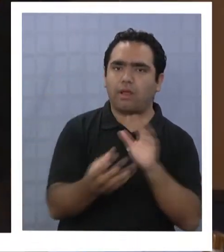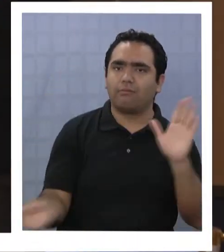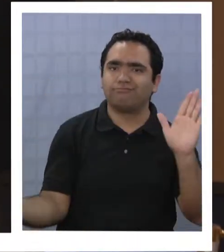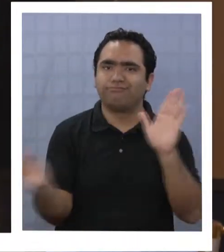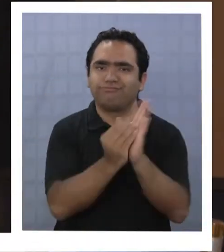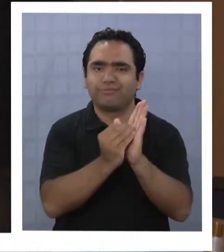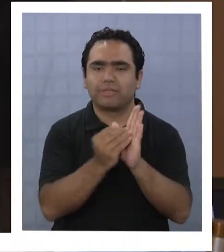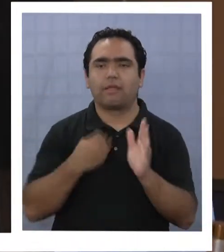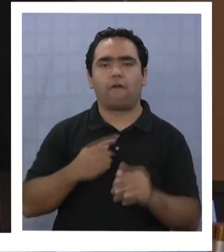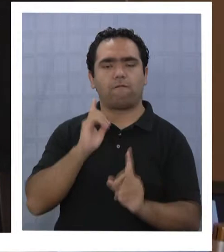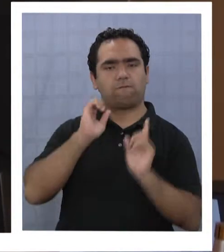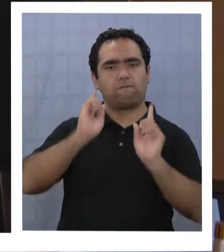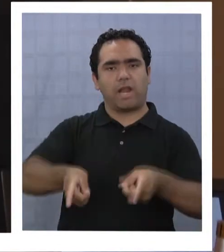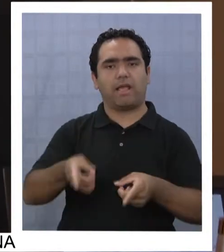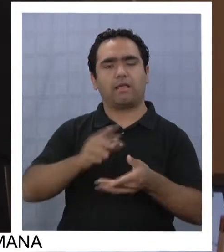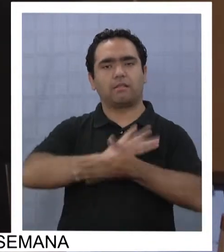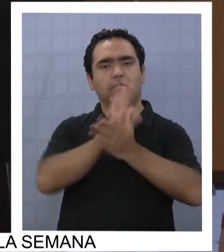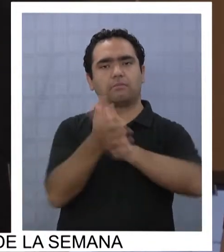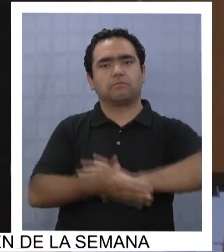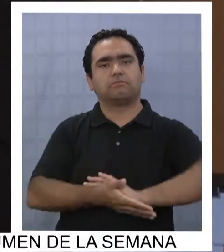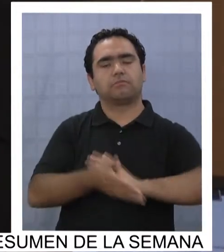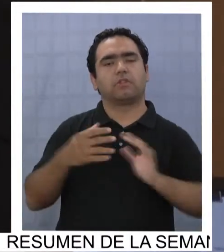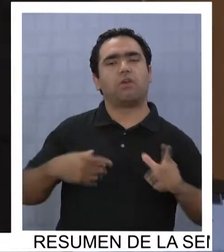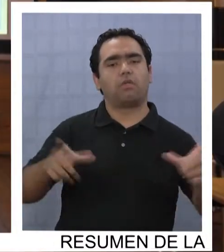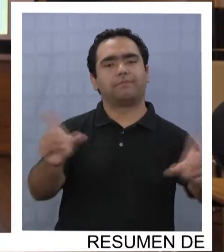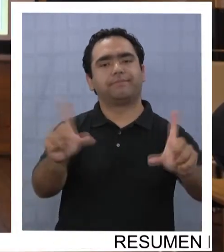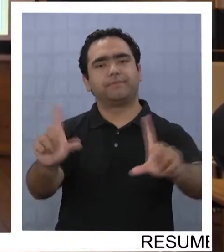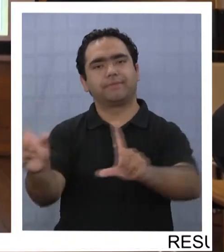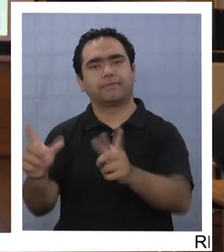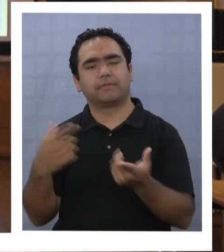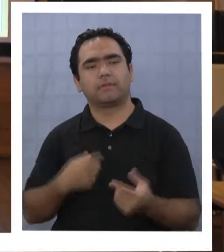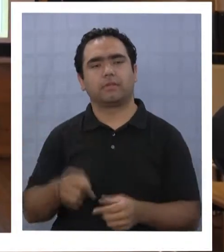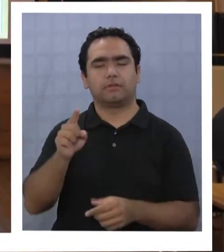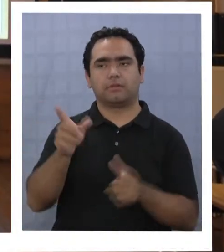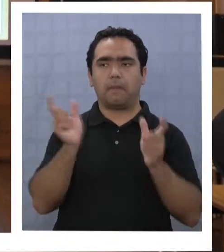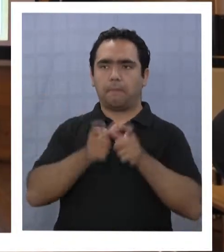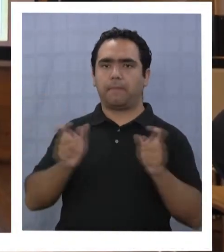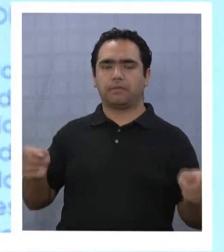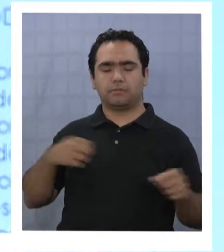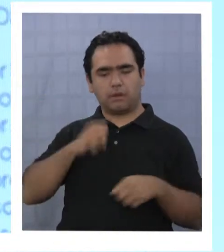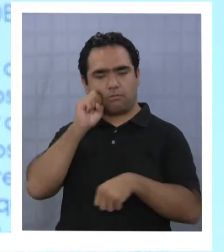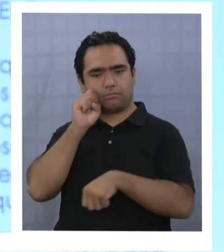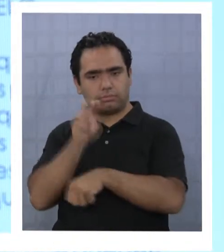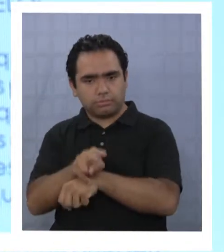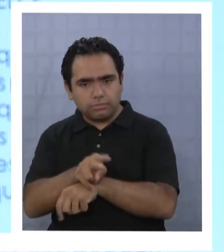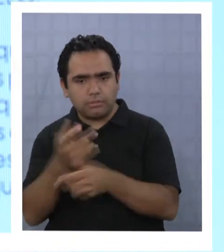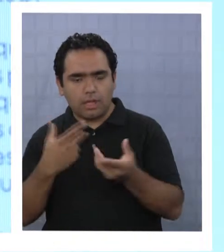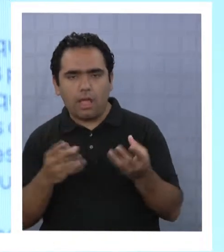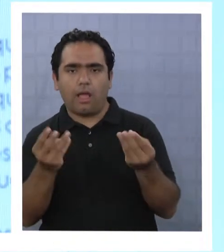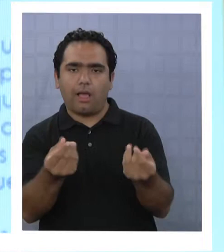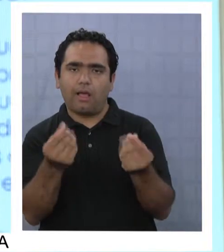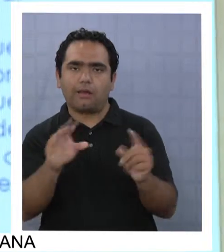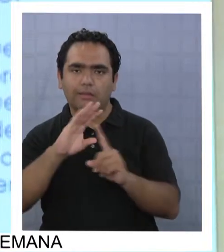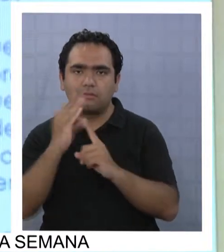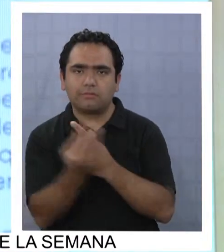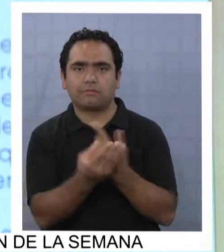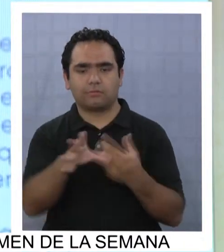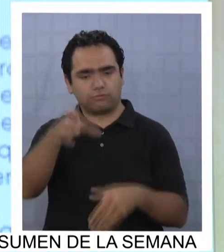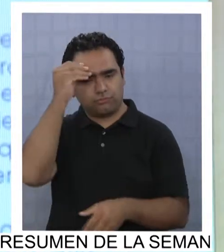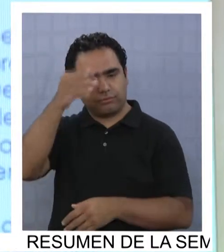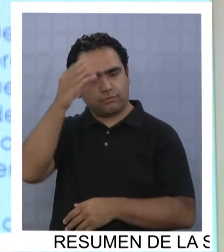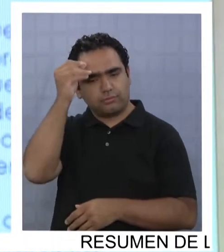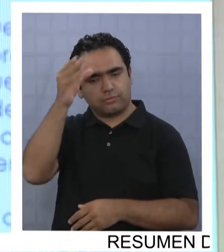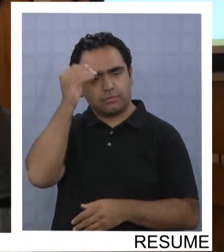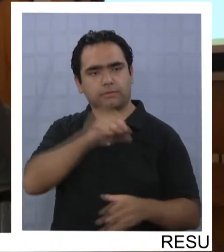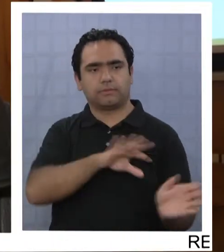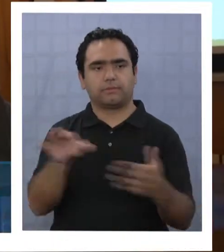obligados los canales, poniéndose a tono con una población más atenta a contenidos de mayor calidad. A veces sí es un